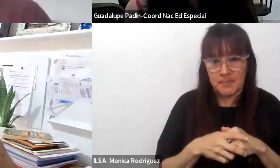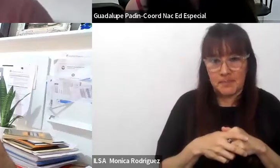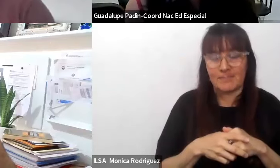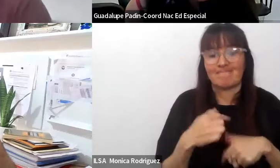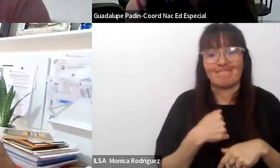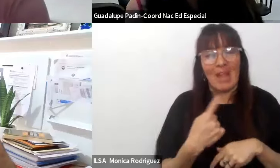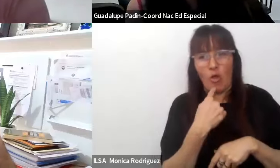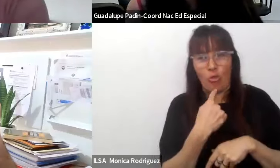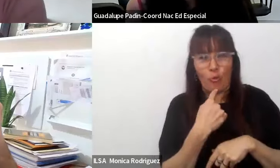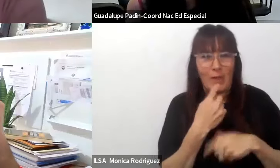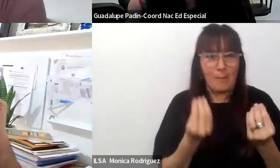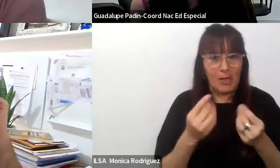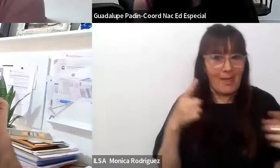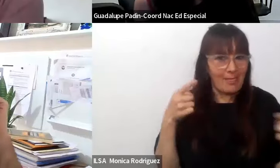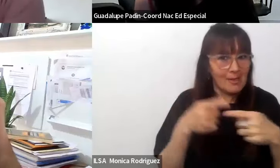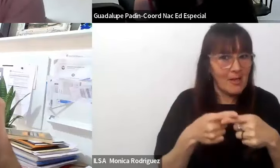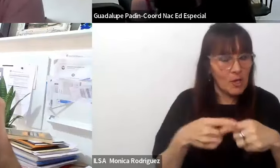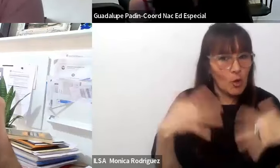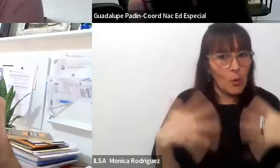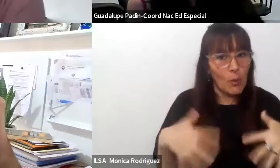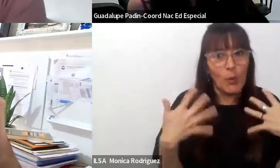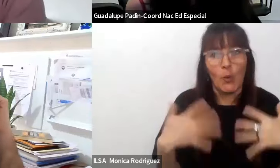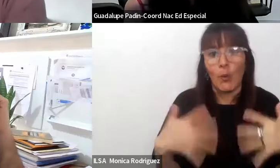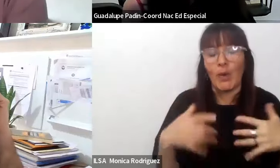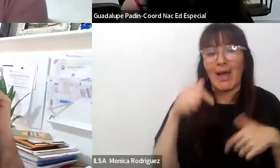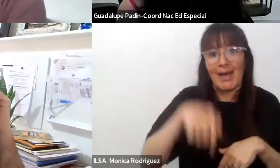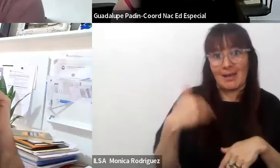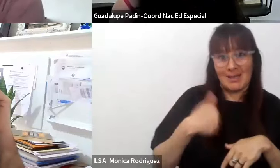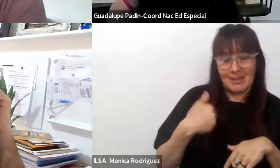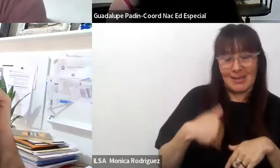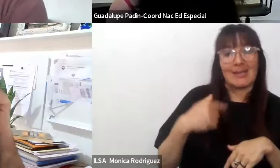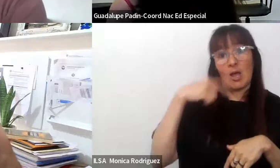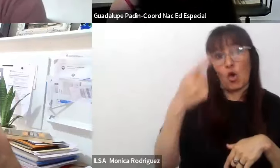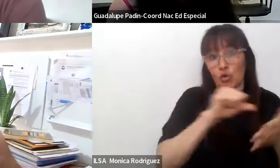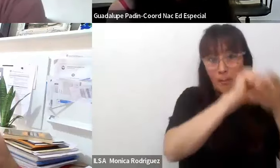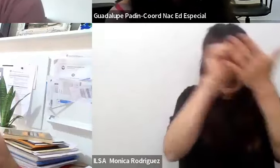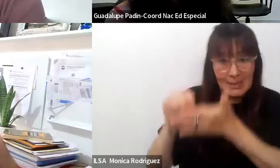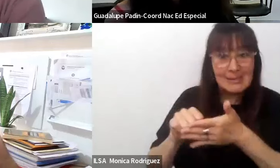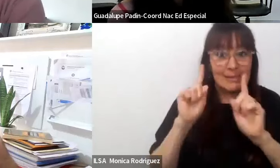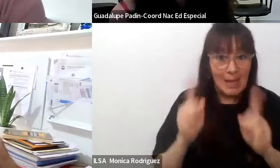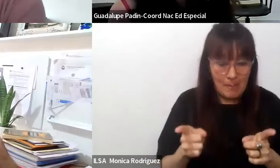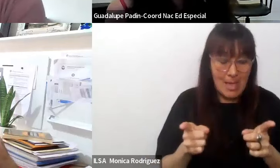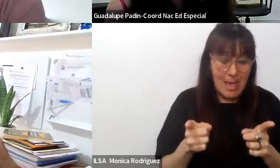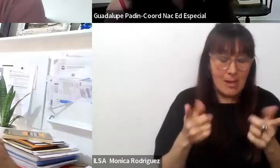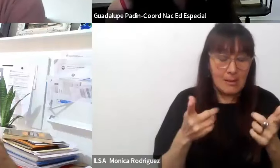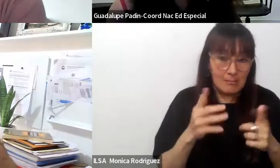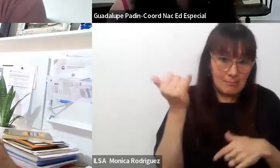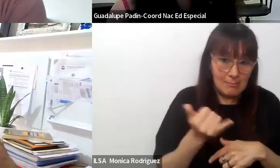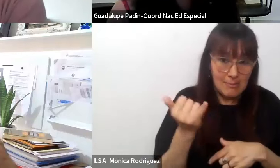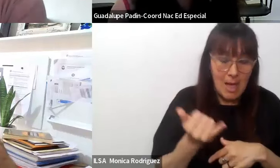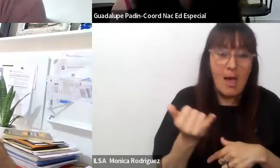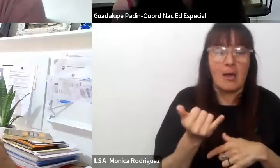porque es un gran desafío en términos de la Argentina y en términos de otros países también de Centroamérica con los que venimos